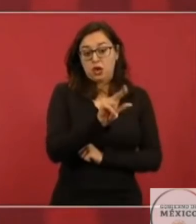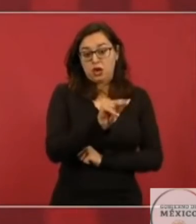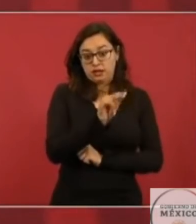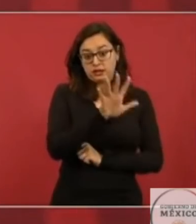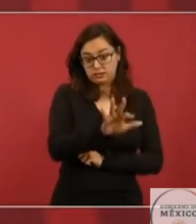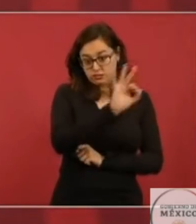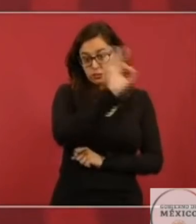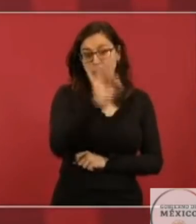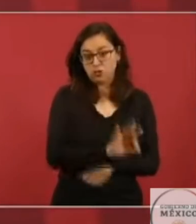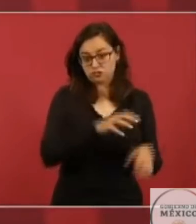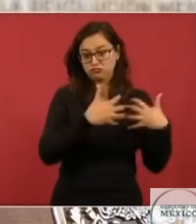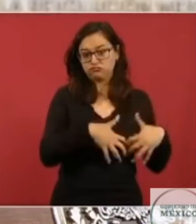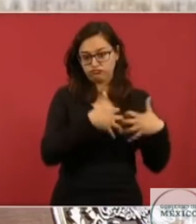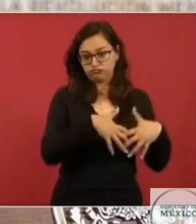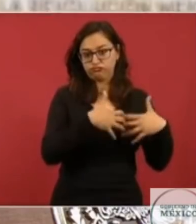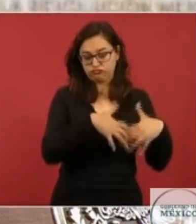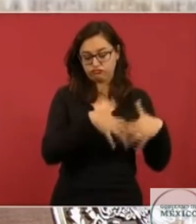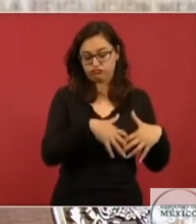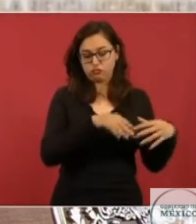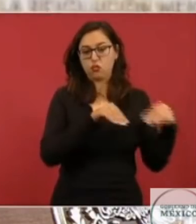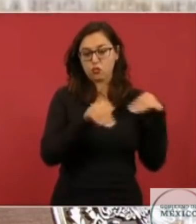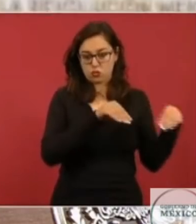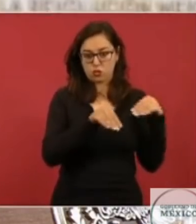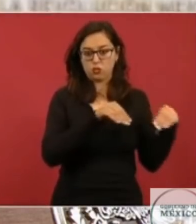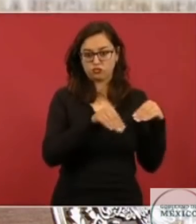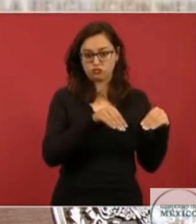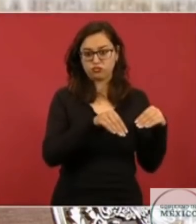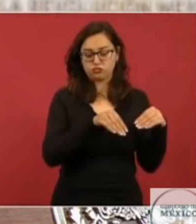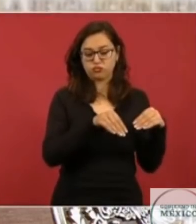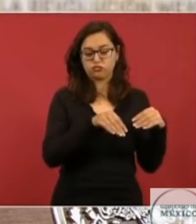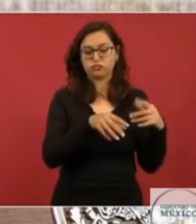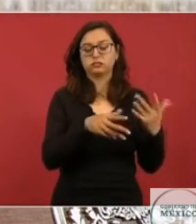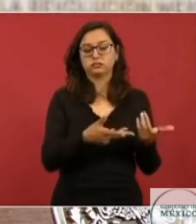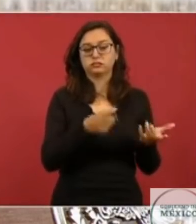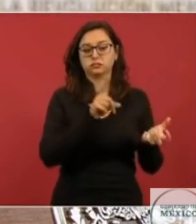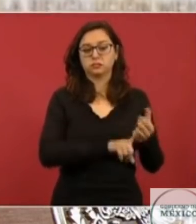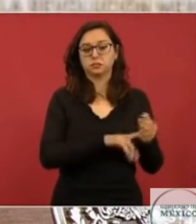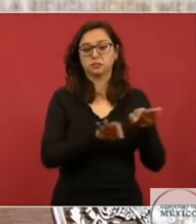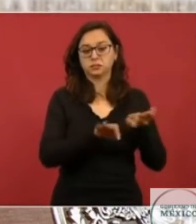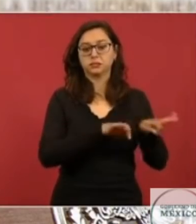% de capacidad operativa.